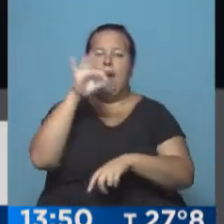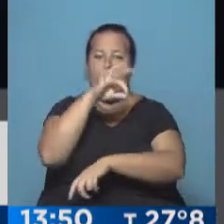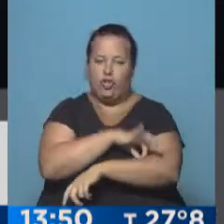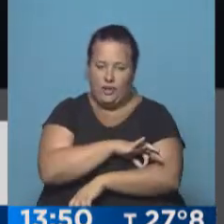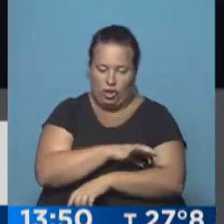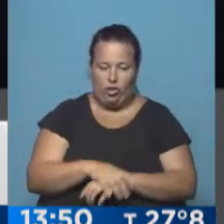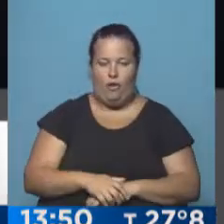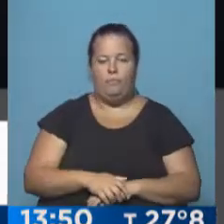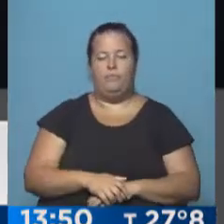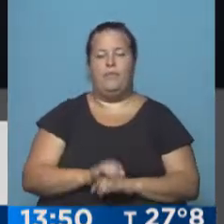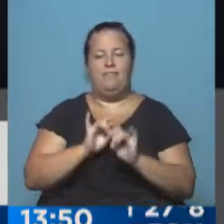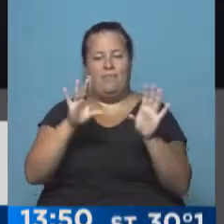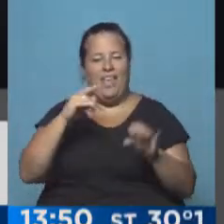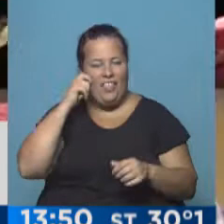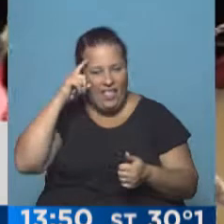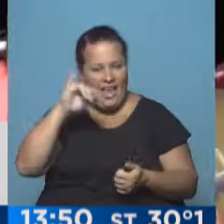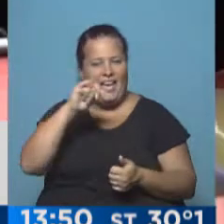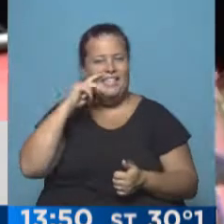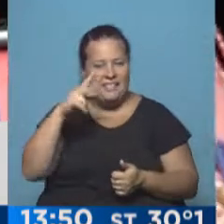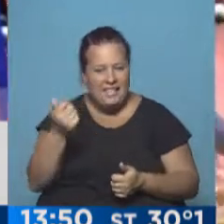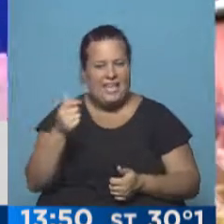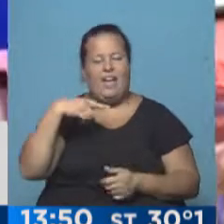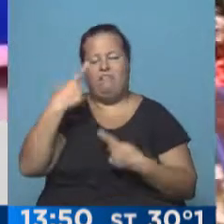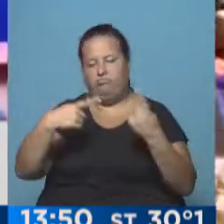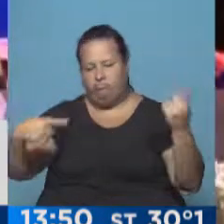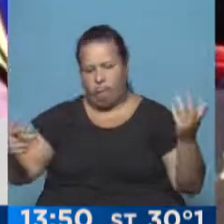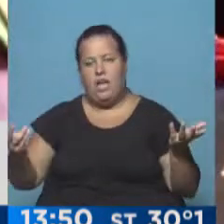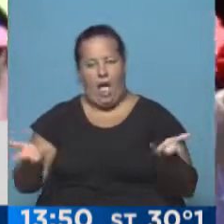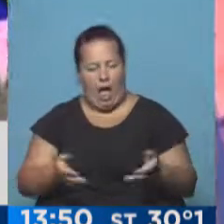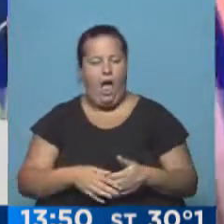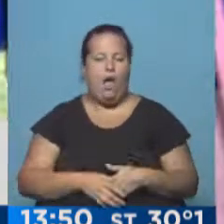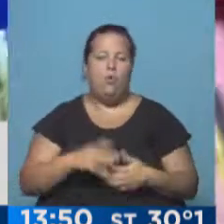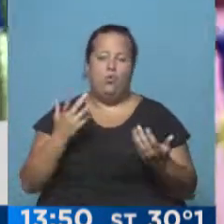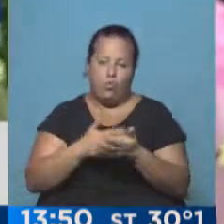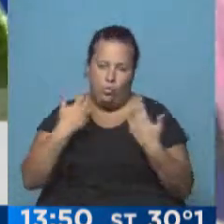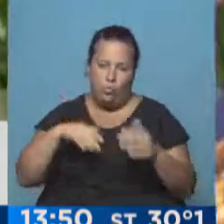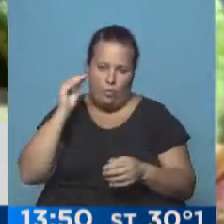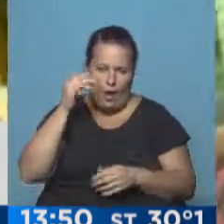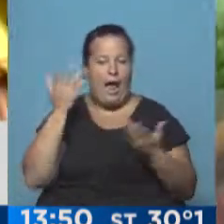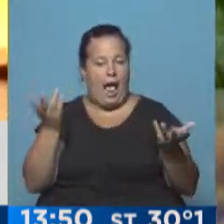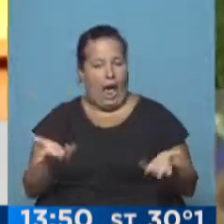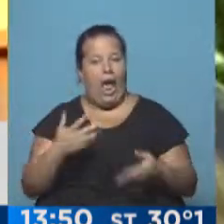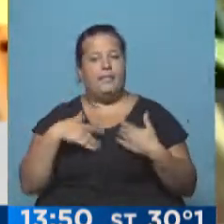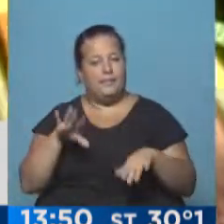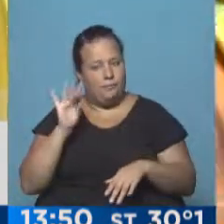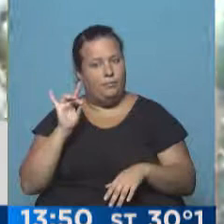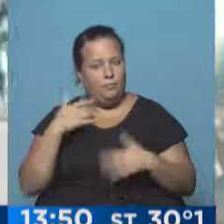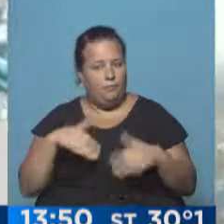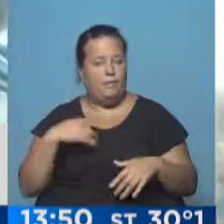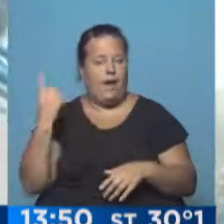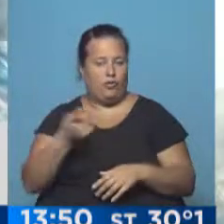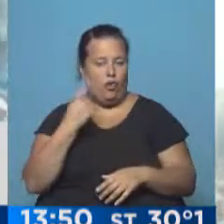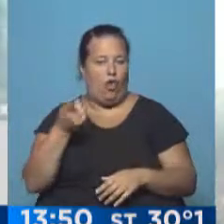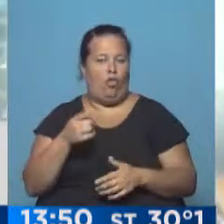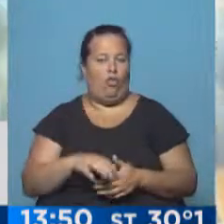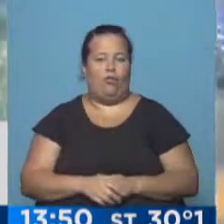del mosquito transmisor del degue, del zika y otras infecciones que está afectando mucho ahora sí. Claro, y que es una complicación para todas estas.